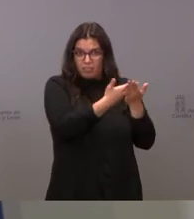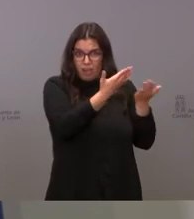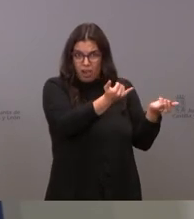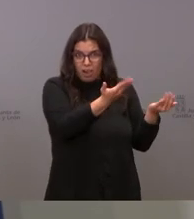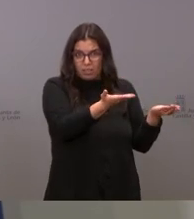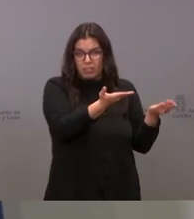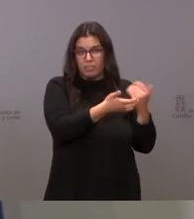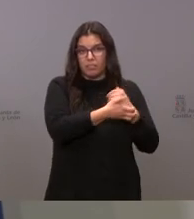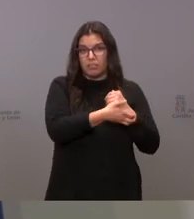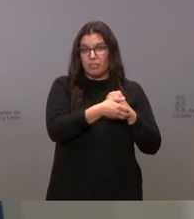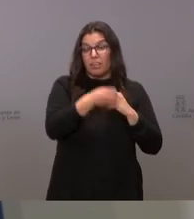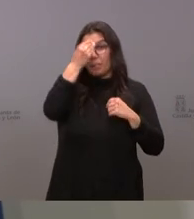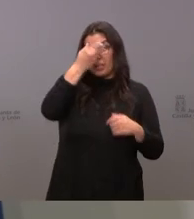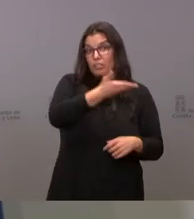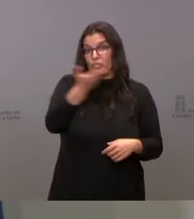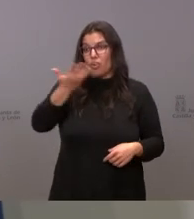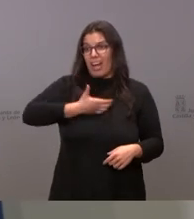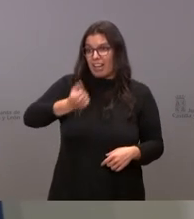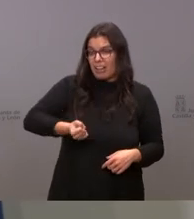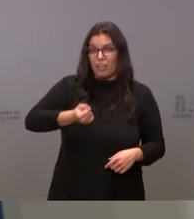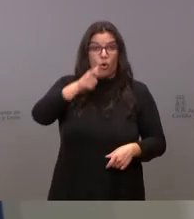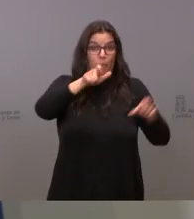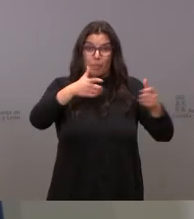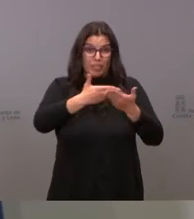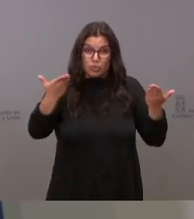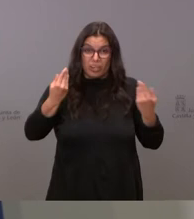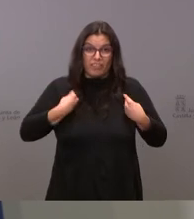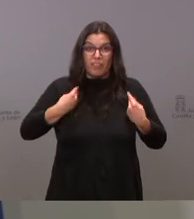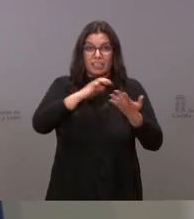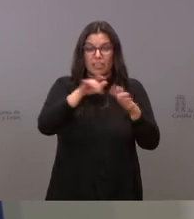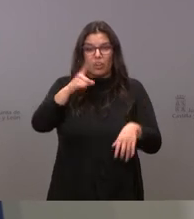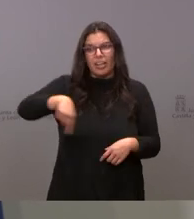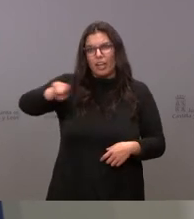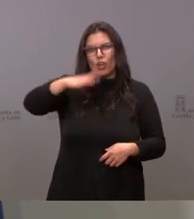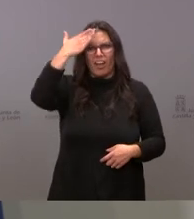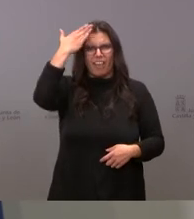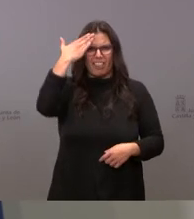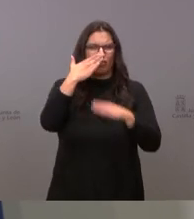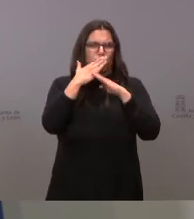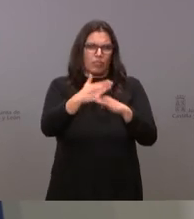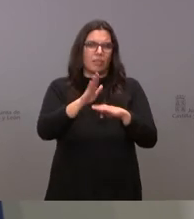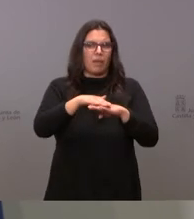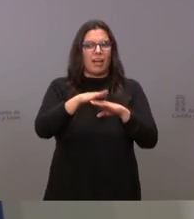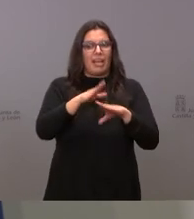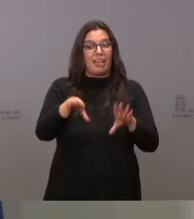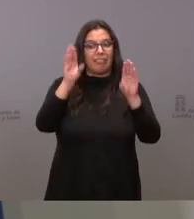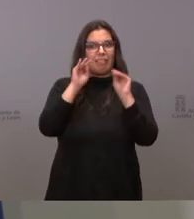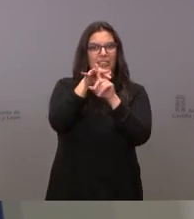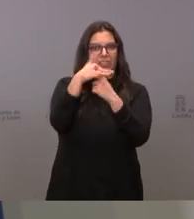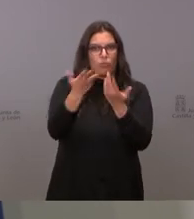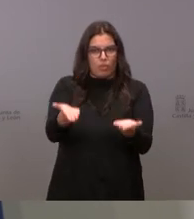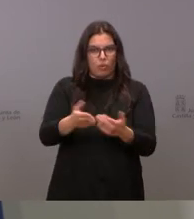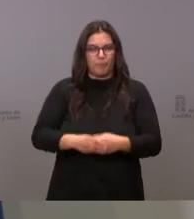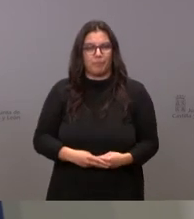creo que los alcaldes, los ciudadanos de esta comunidad son suficientemente sensatos para entender la situación en la que estamos.